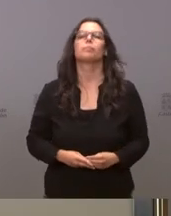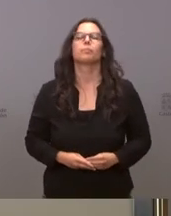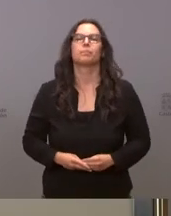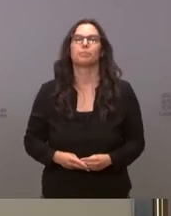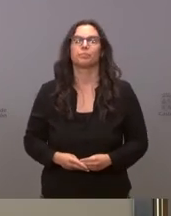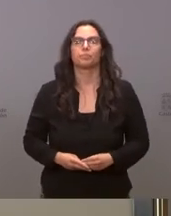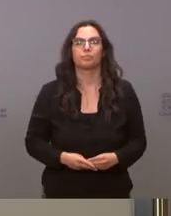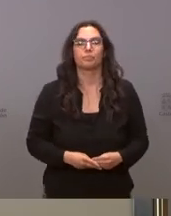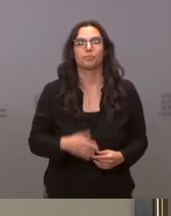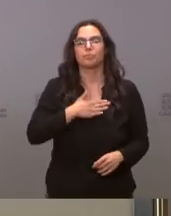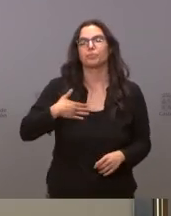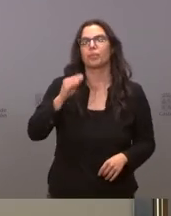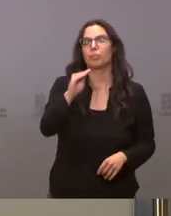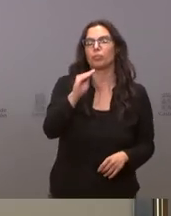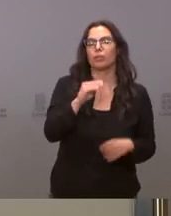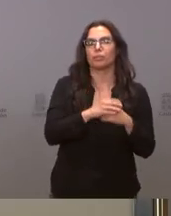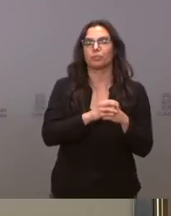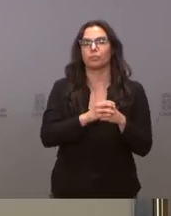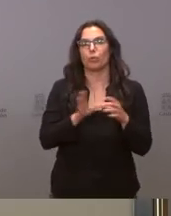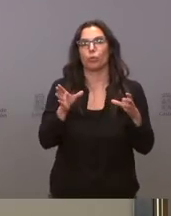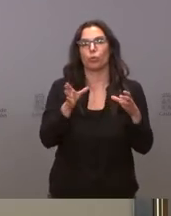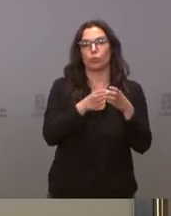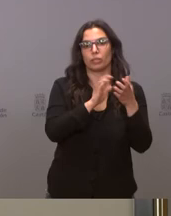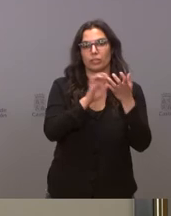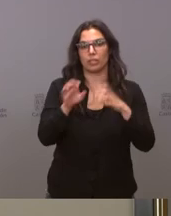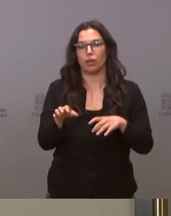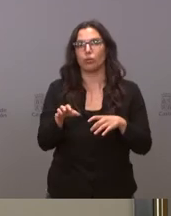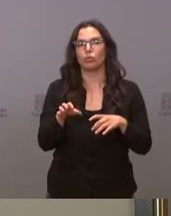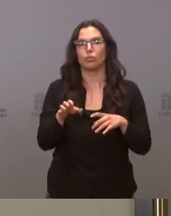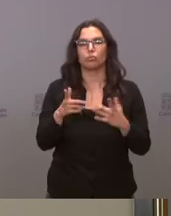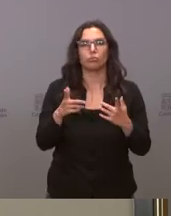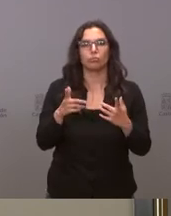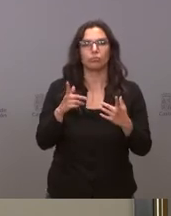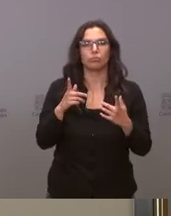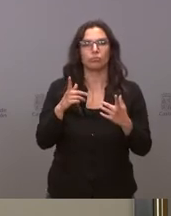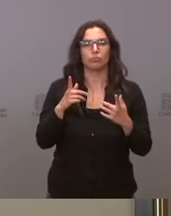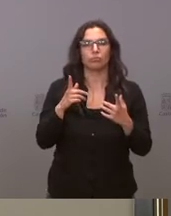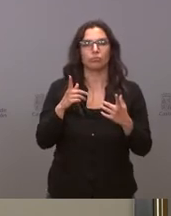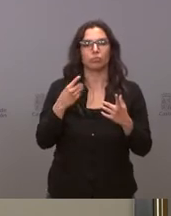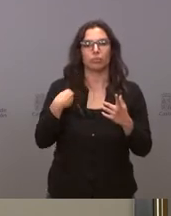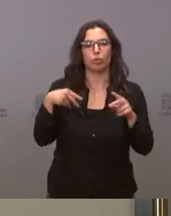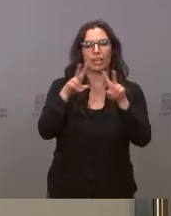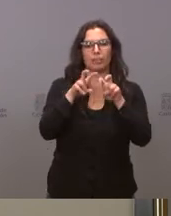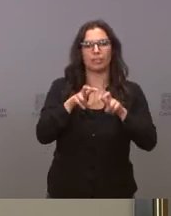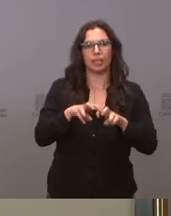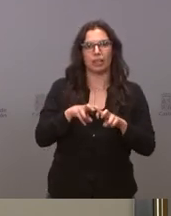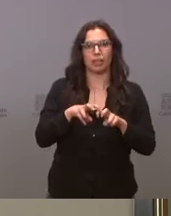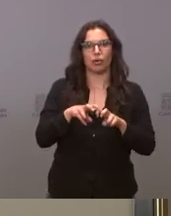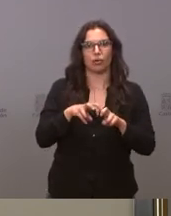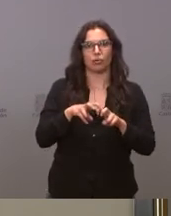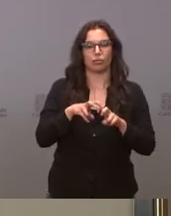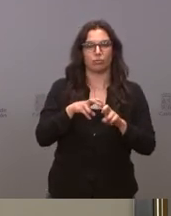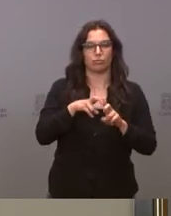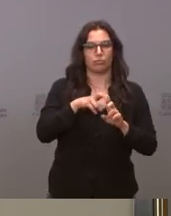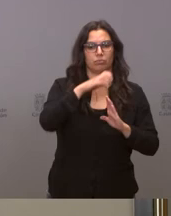quería preguntarle por qué la junta no tiene previsto inicialmente ampliar las investigaciones paralizadas por el confinamiento a